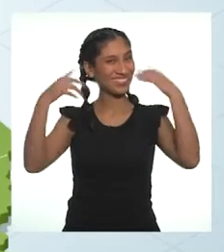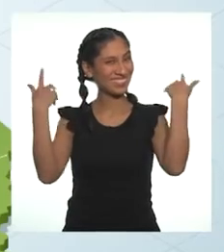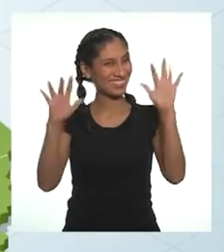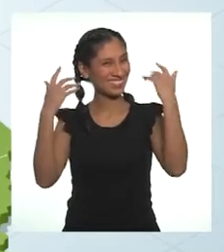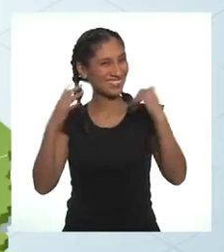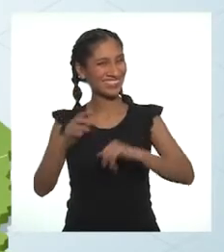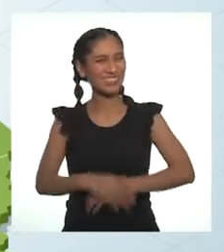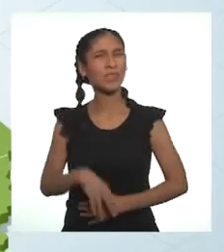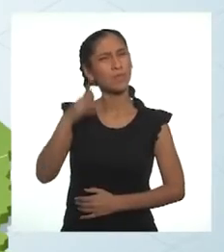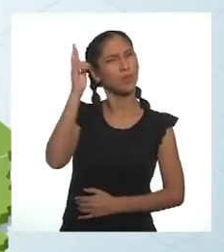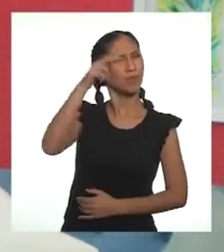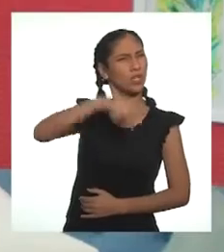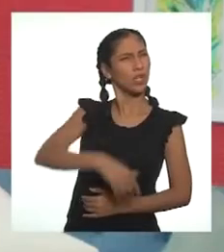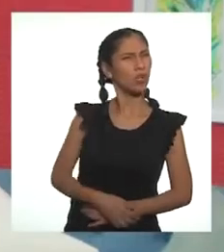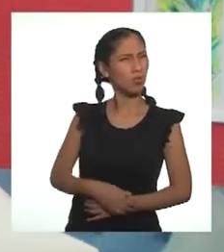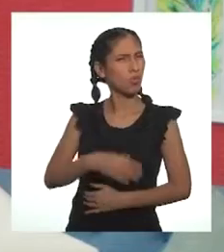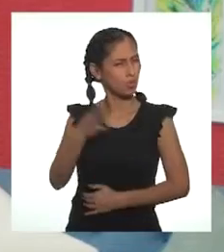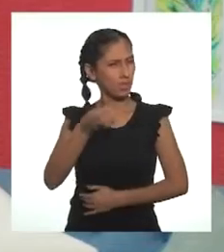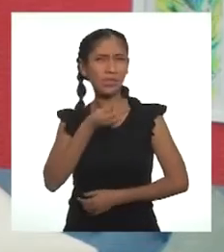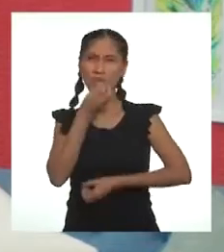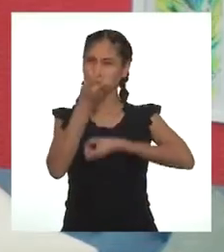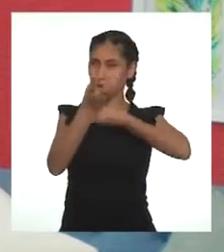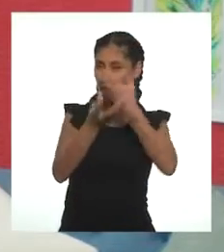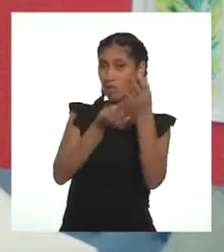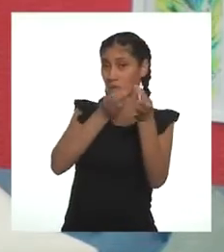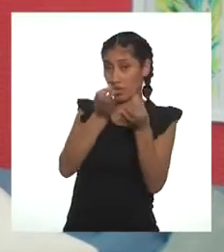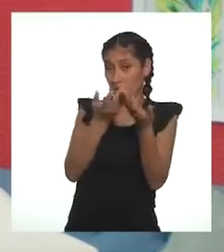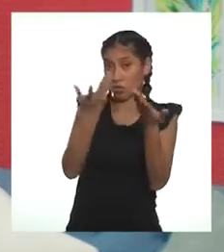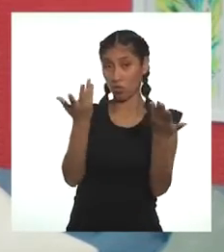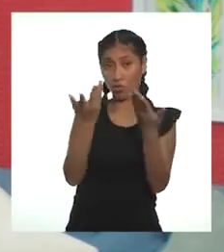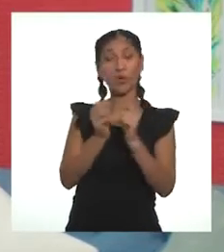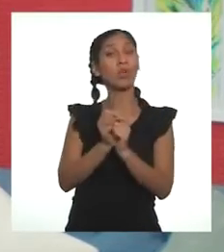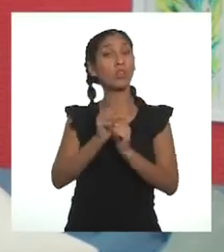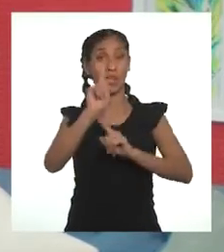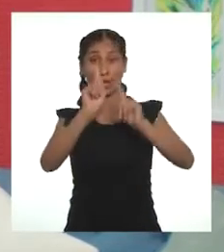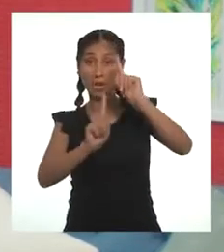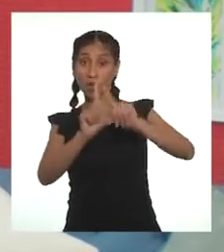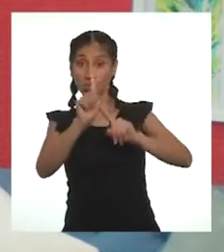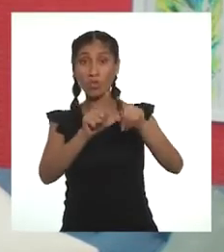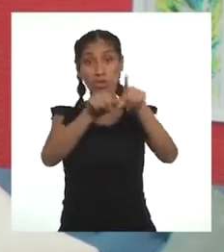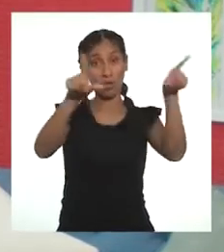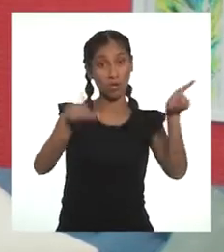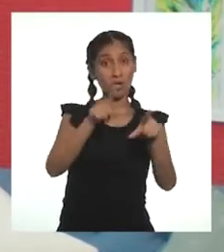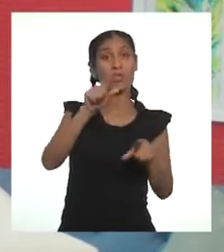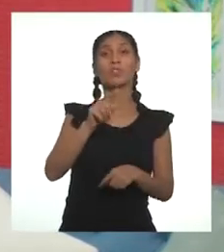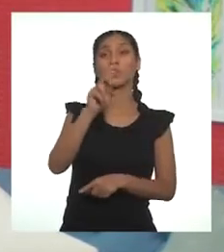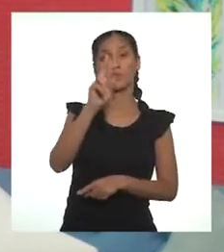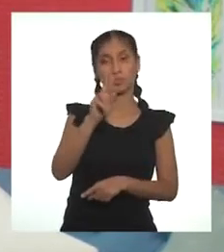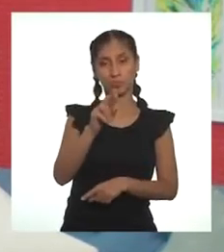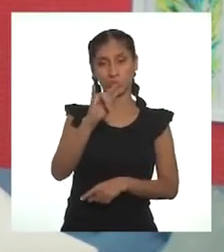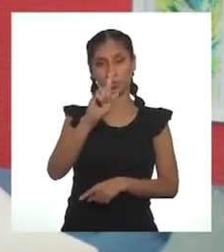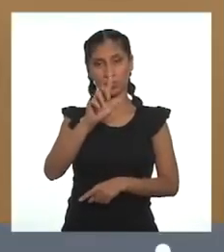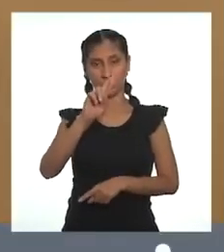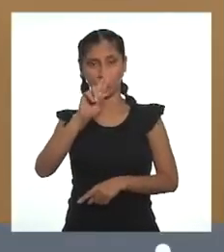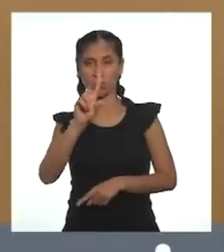¡Ya estamos de vuelta! Profesora, quedó en contarnos el porqué de las diferencias de cobertura entre las zonas urbana y rural. Con